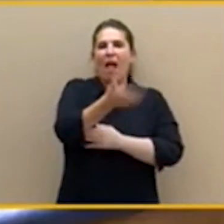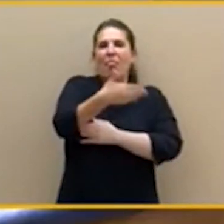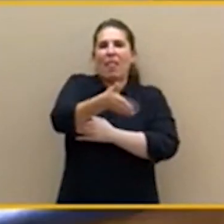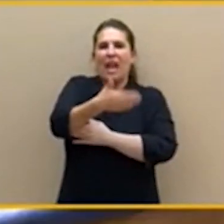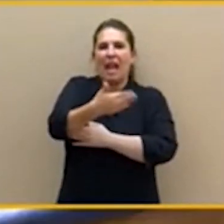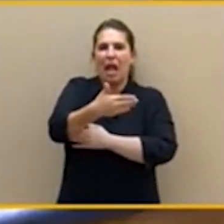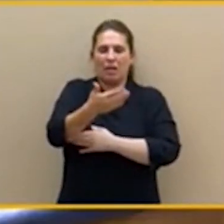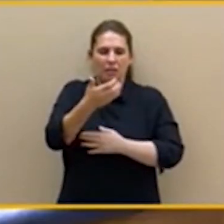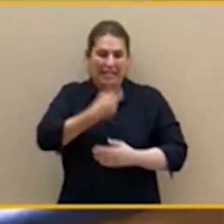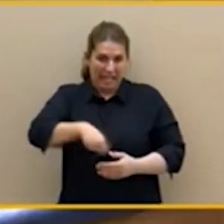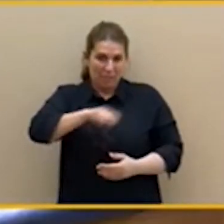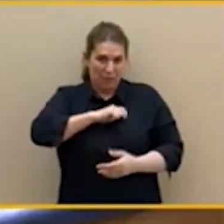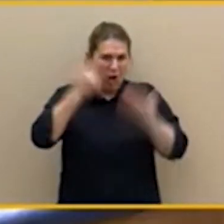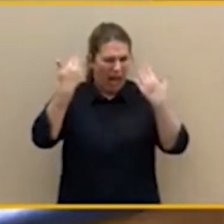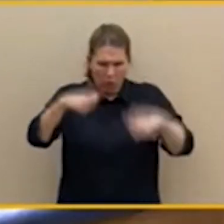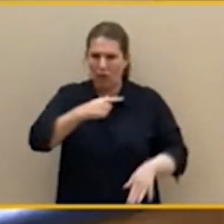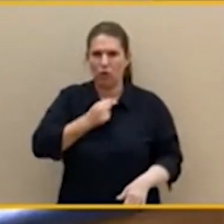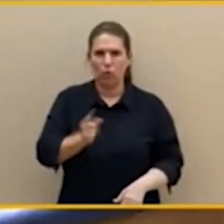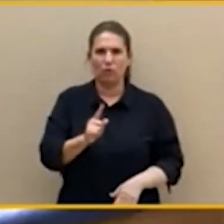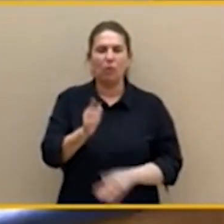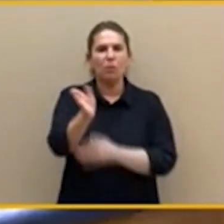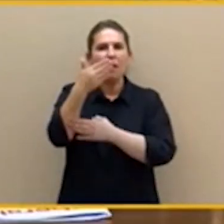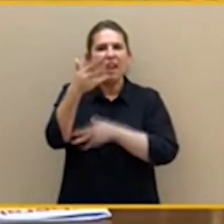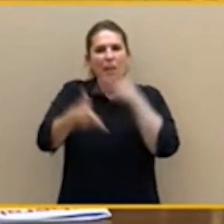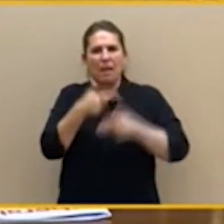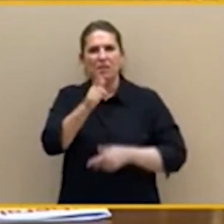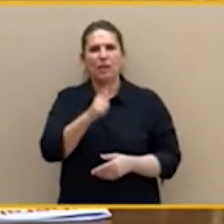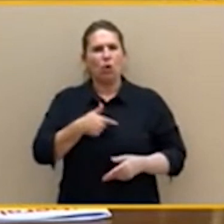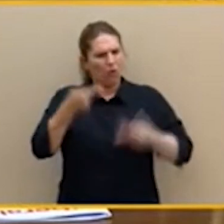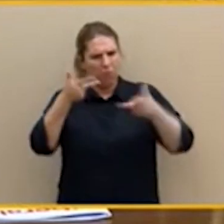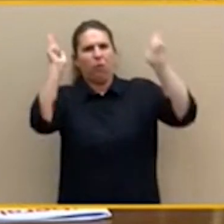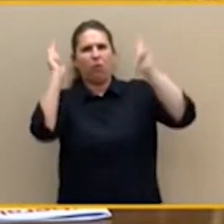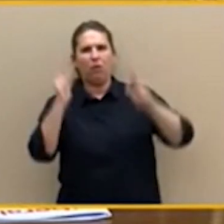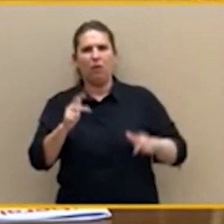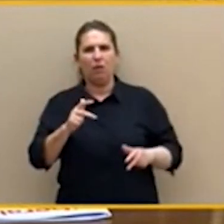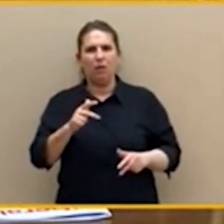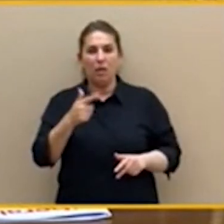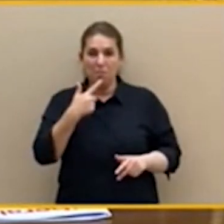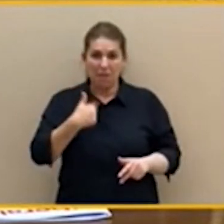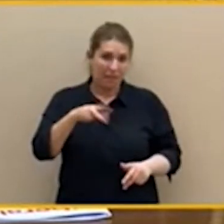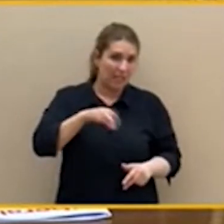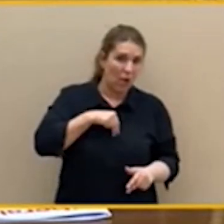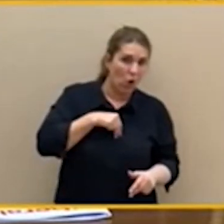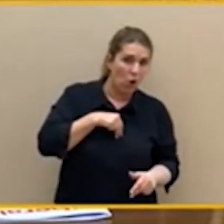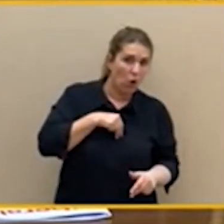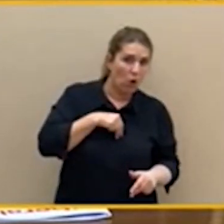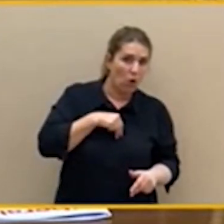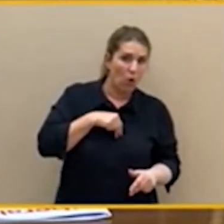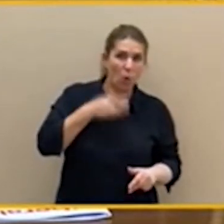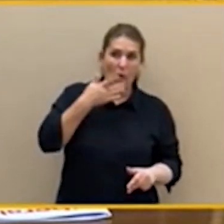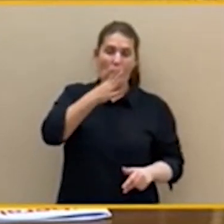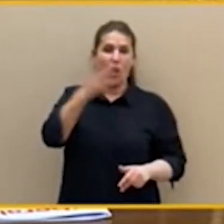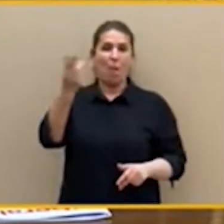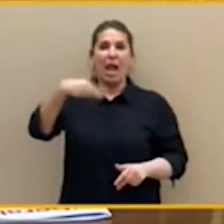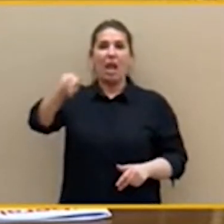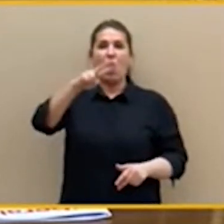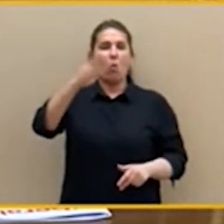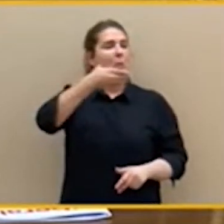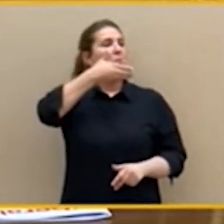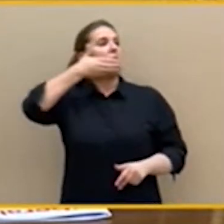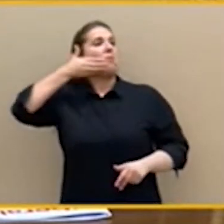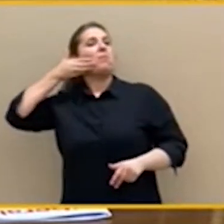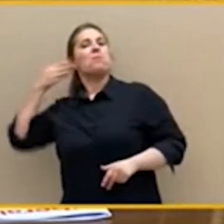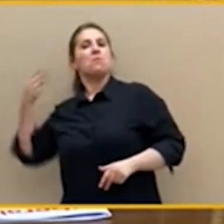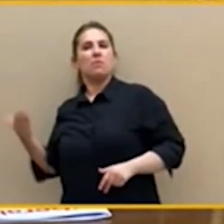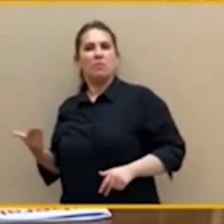Y eso me lo van a negar cuando estalla el PNV sacando pecho en todos los medios del País Vasco. Esa es otra contraprestación de